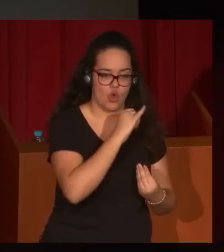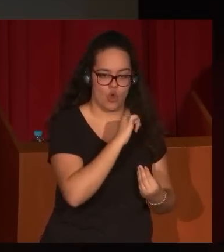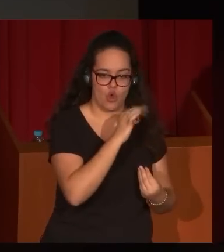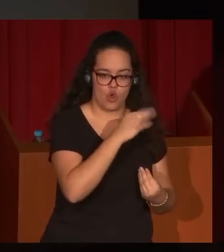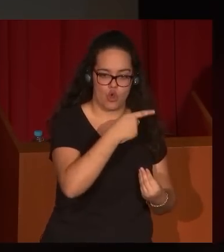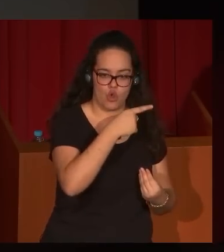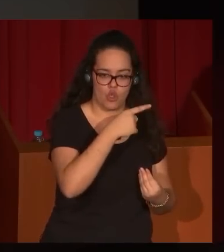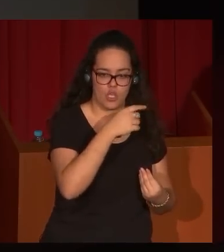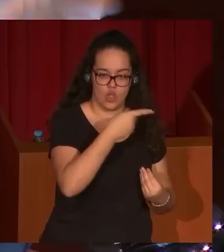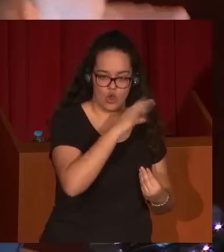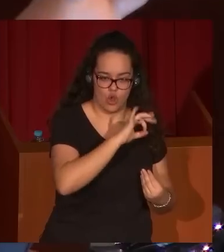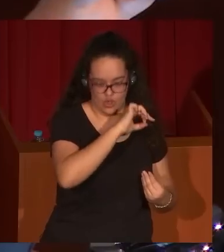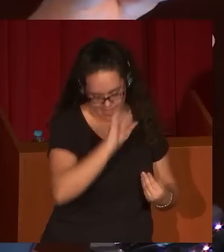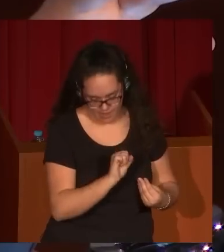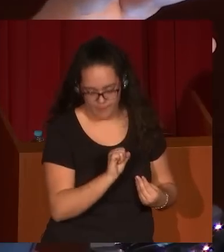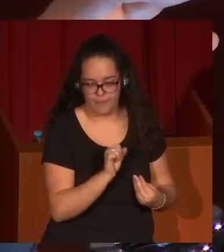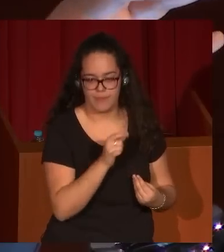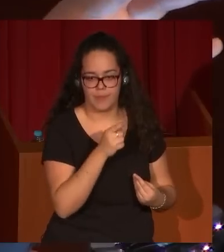Lázaro le ocurre una cosa, es decir,